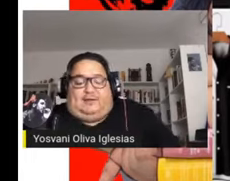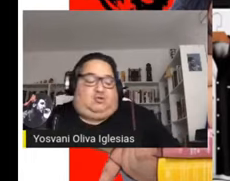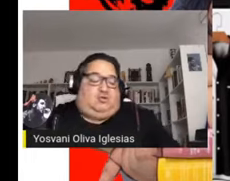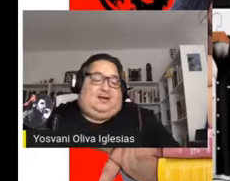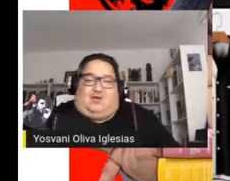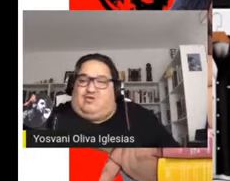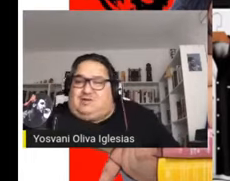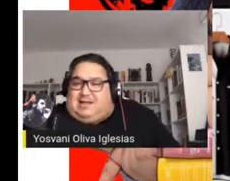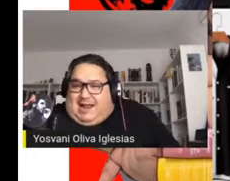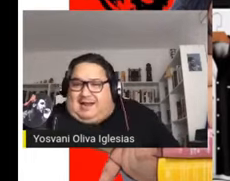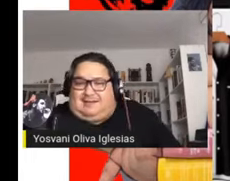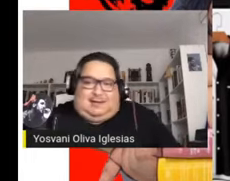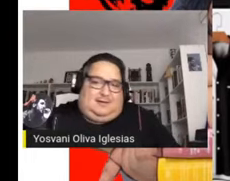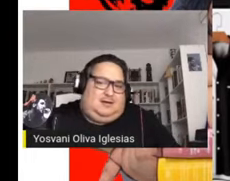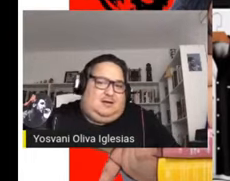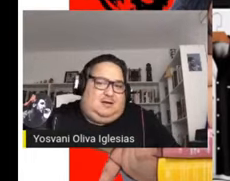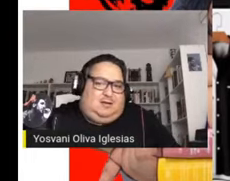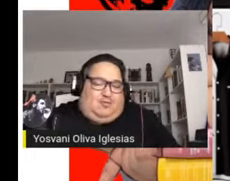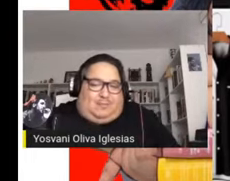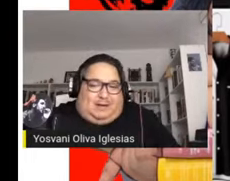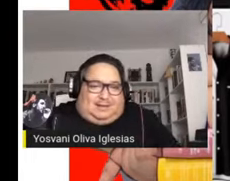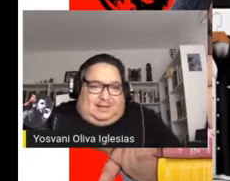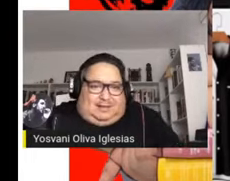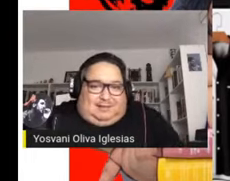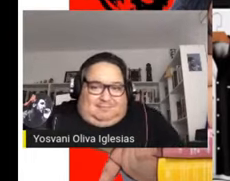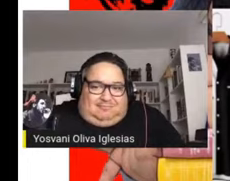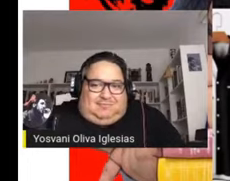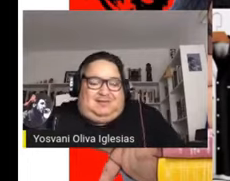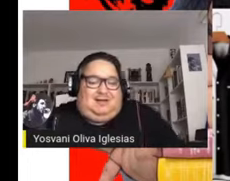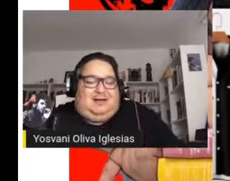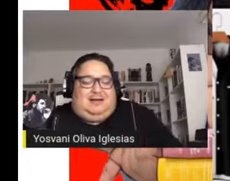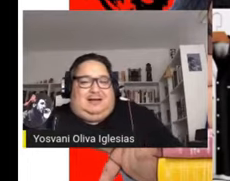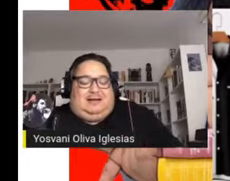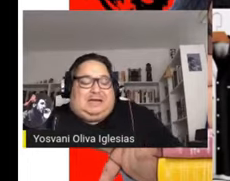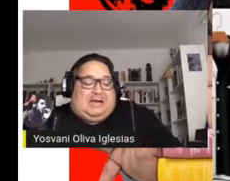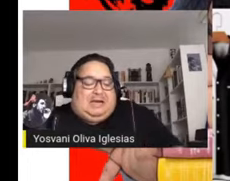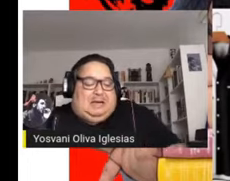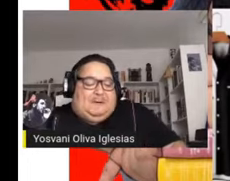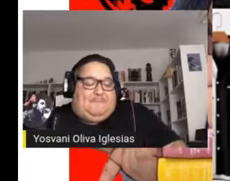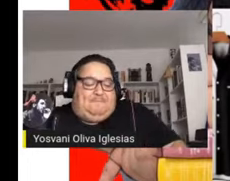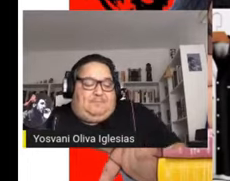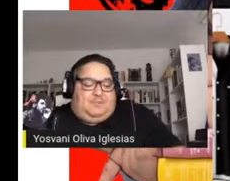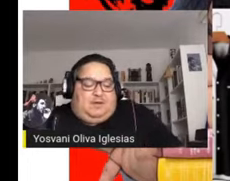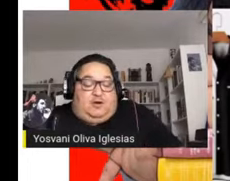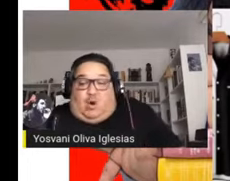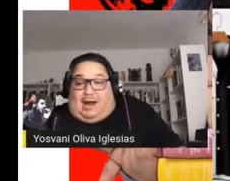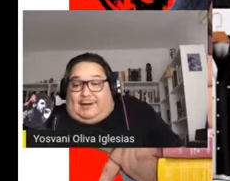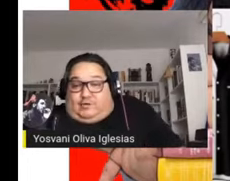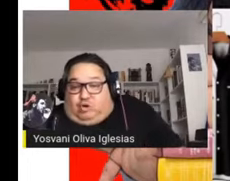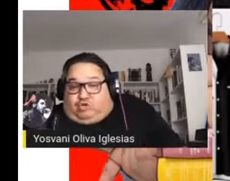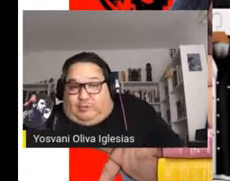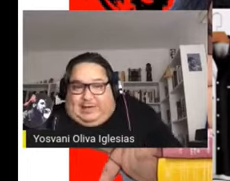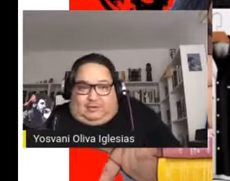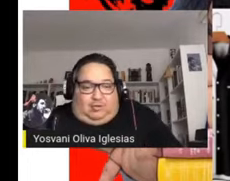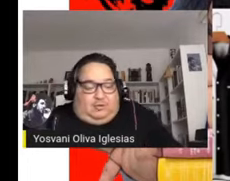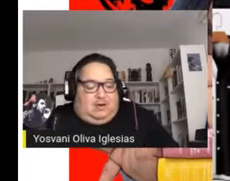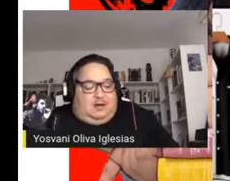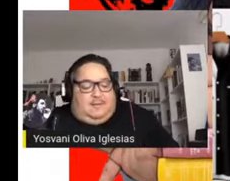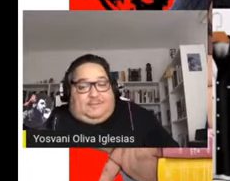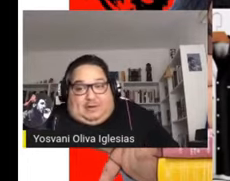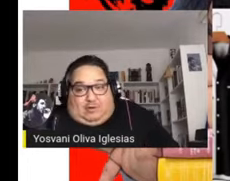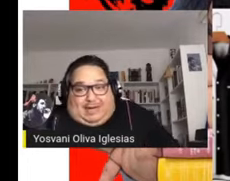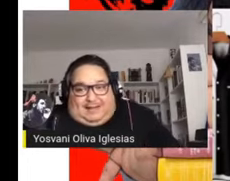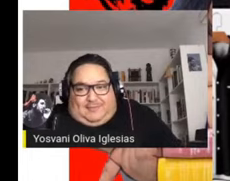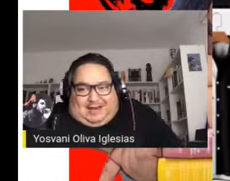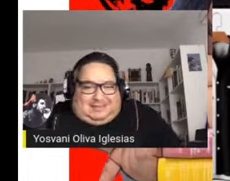sobre el resto del continente. Un Martí que nos alertó sobre esto,